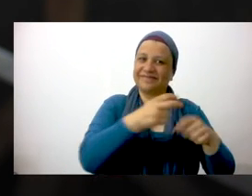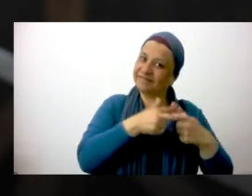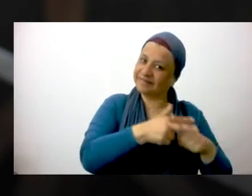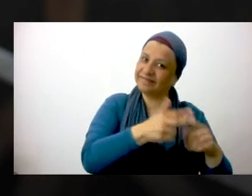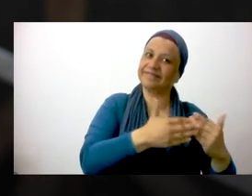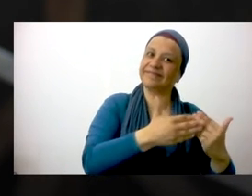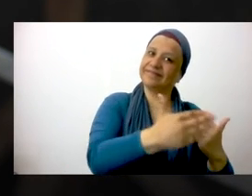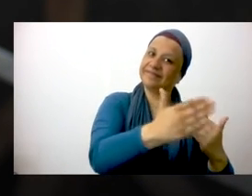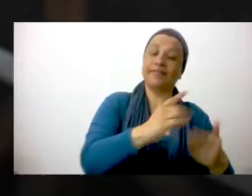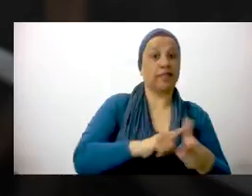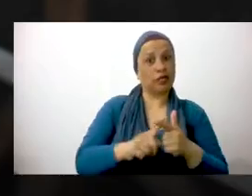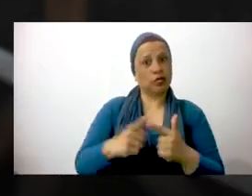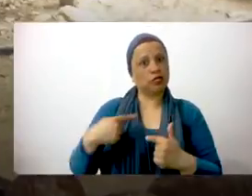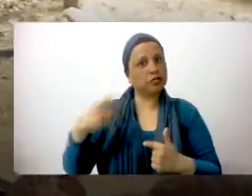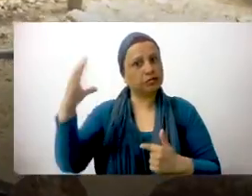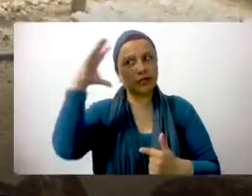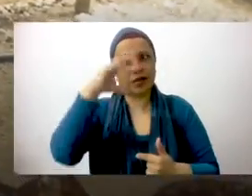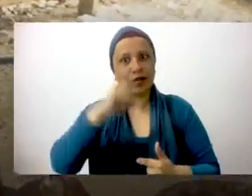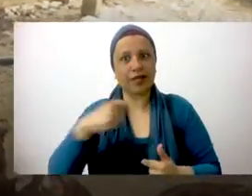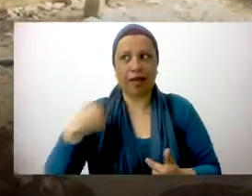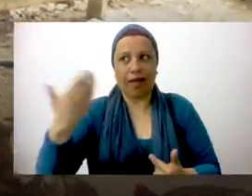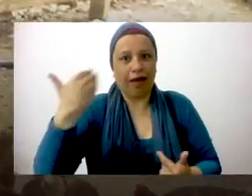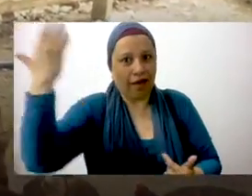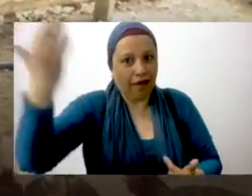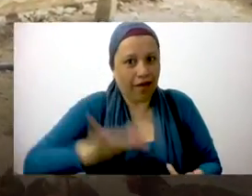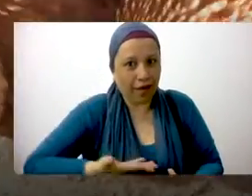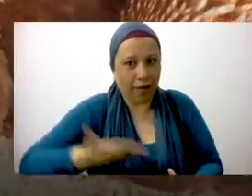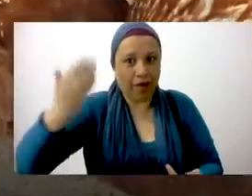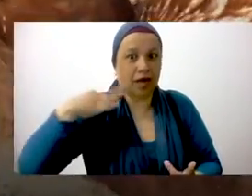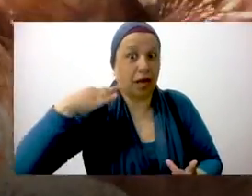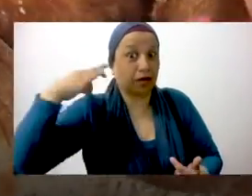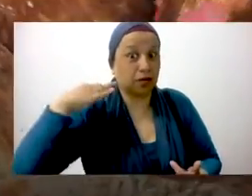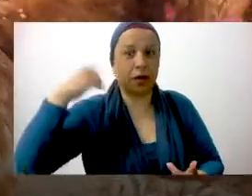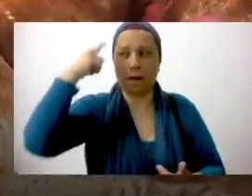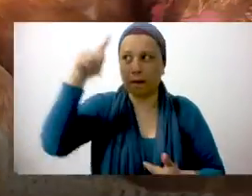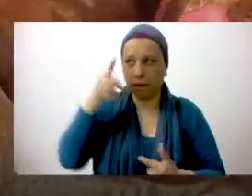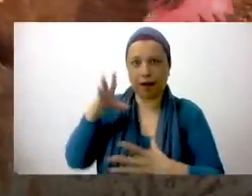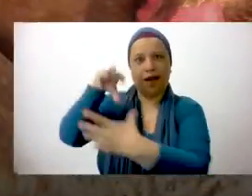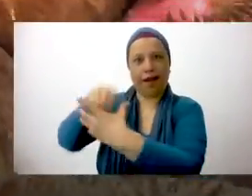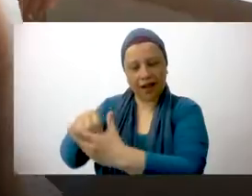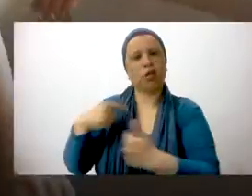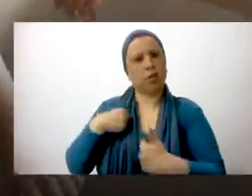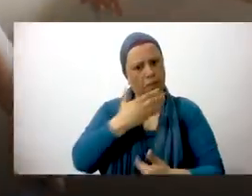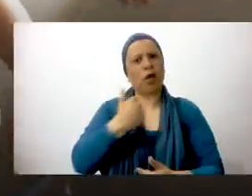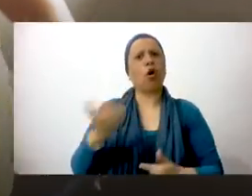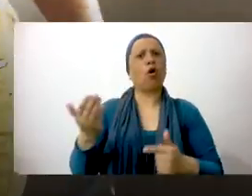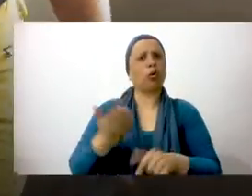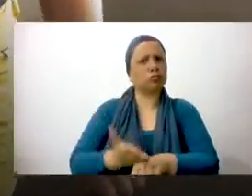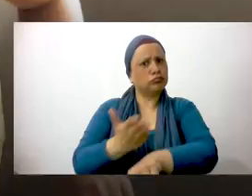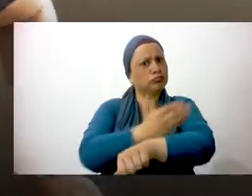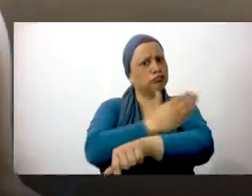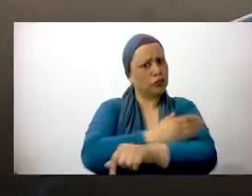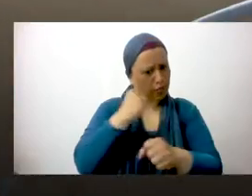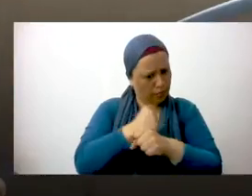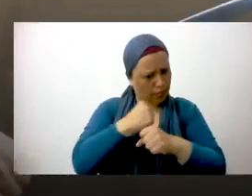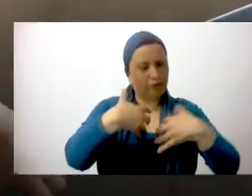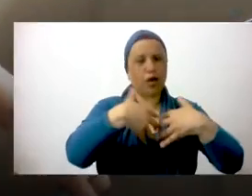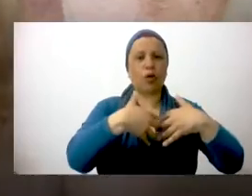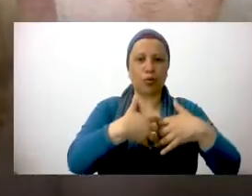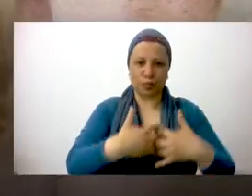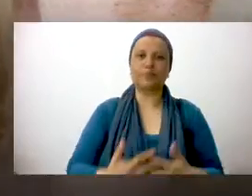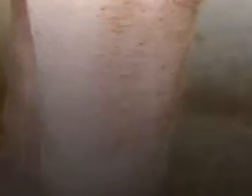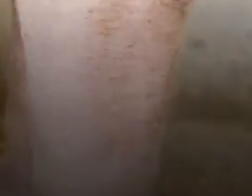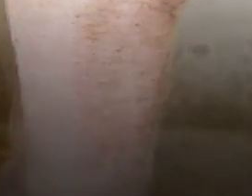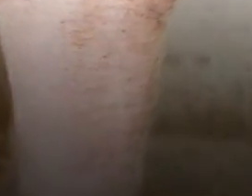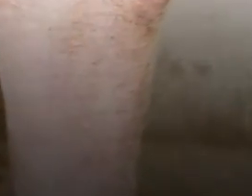recién se formaba, ¿verdad? Y que nos tomaran en cuenta en esta oportunidad para poder hacer mejor las cosas en